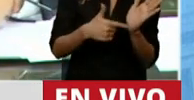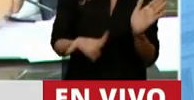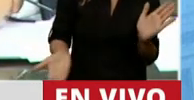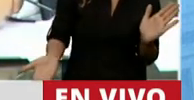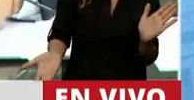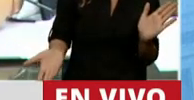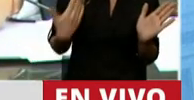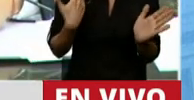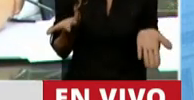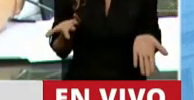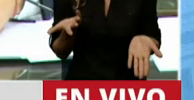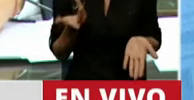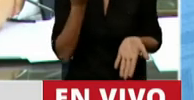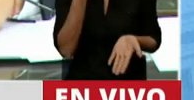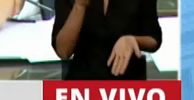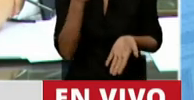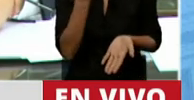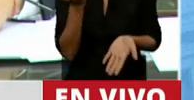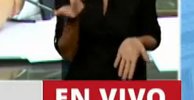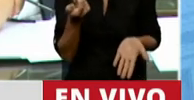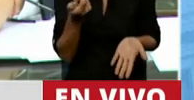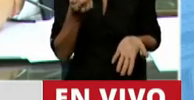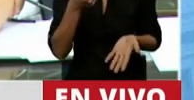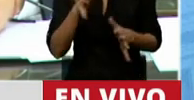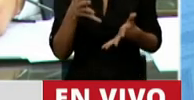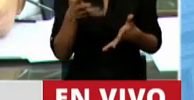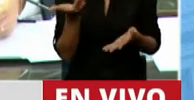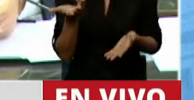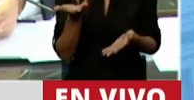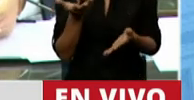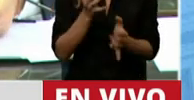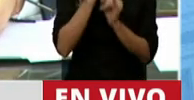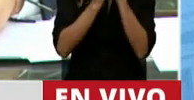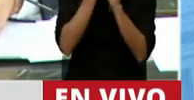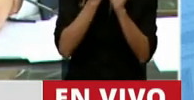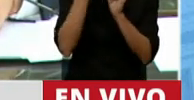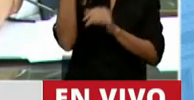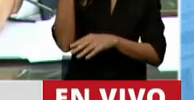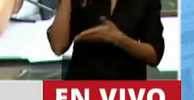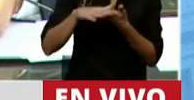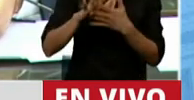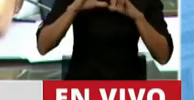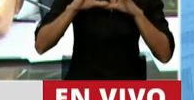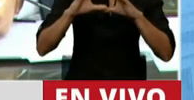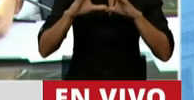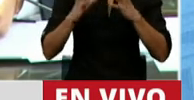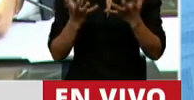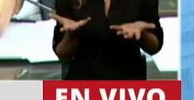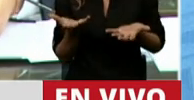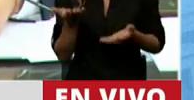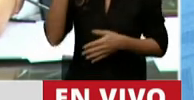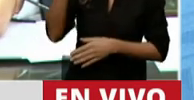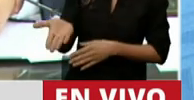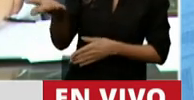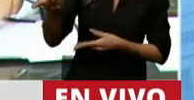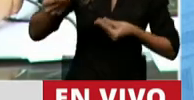casi 20 minutos lo dedicó a hablar del odio, cuando en definitiva usted está administrando el país y